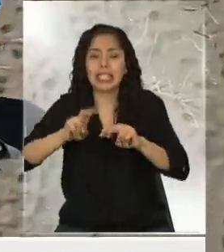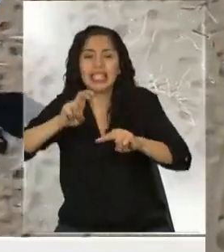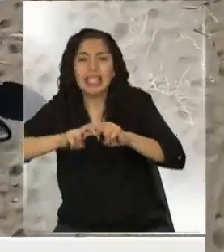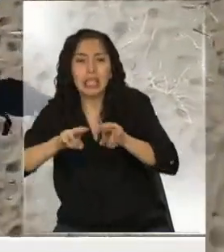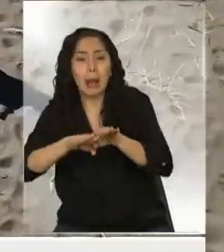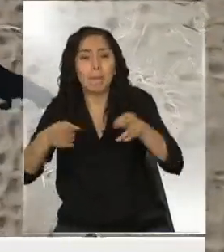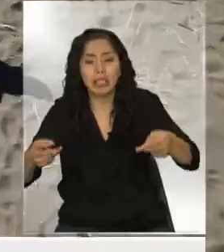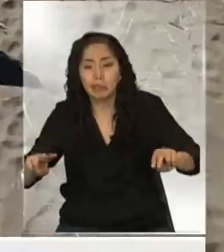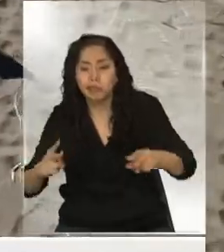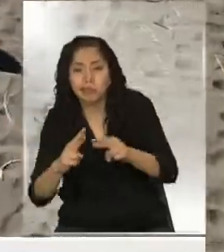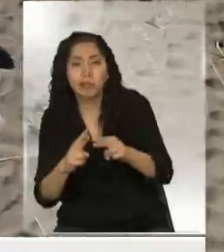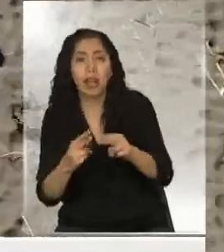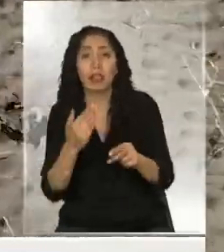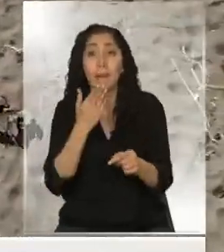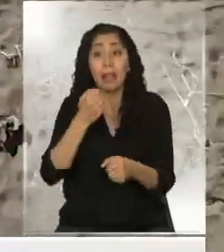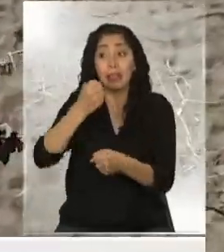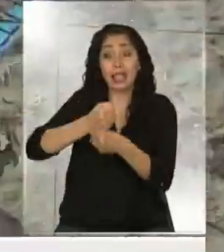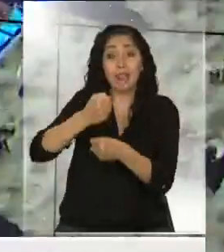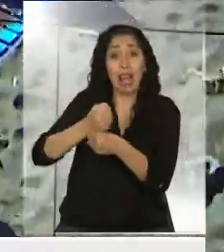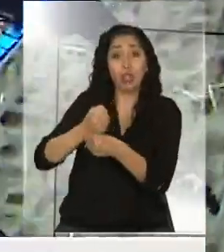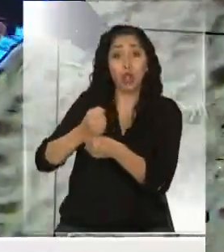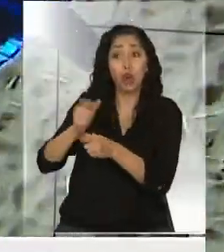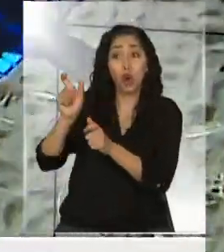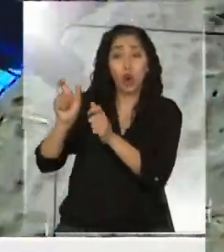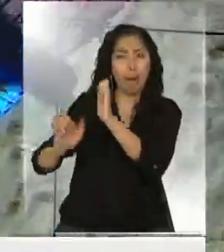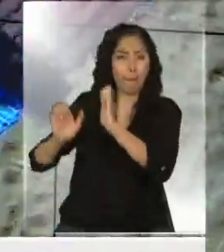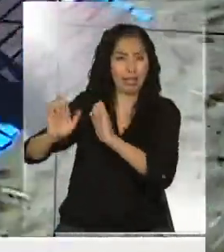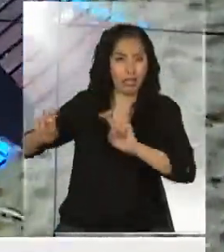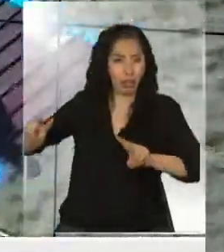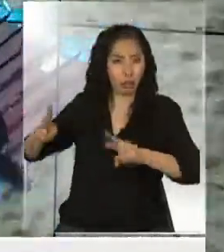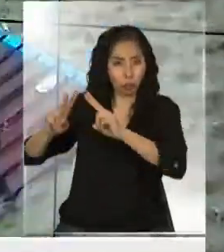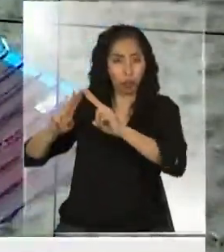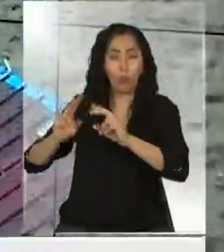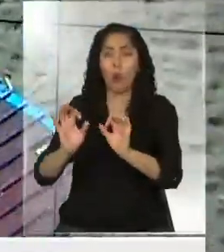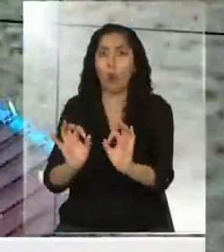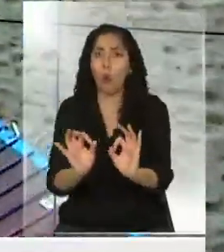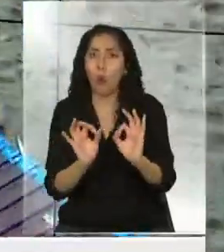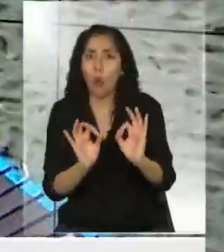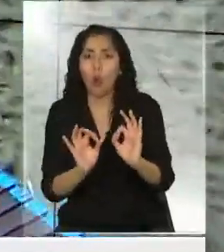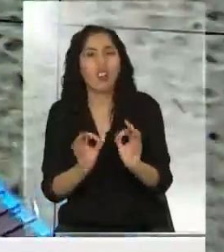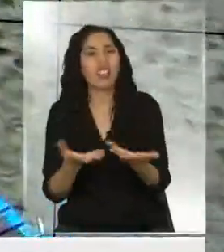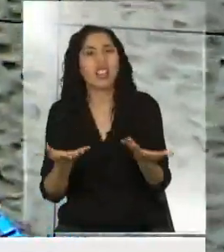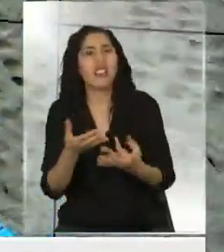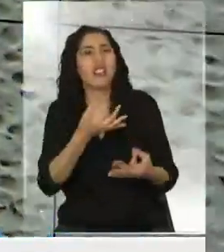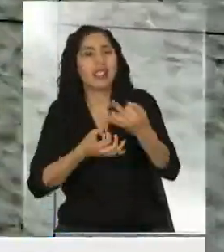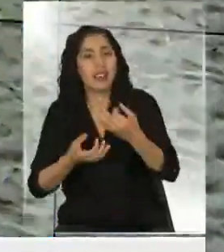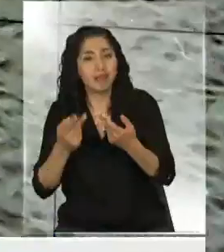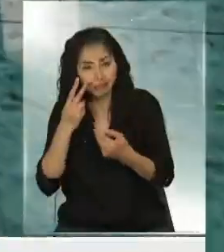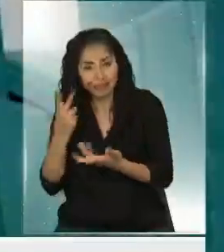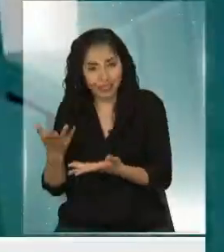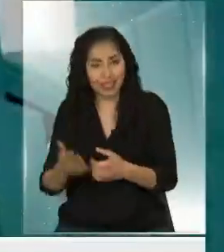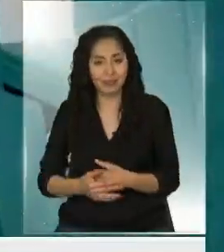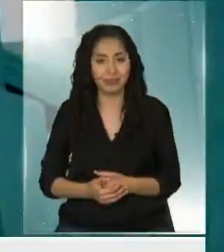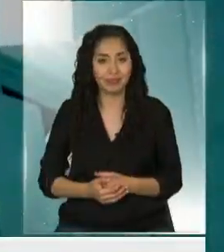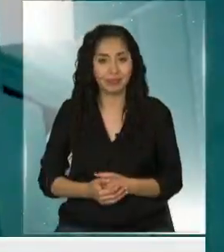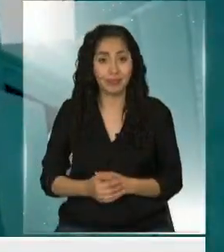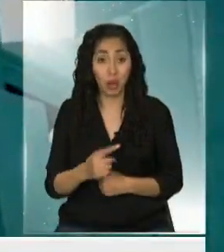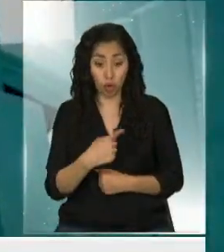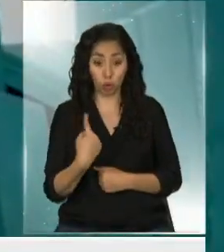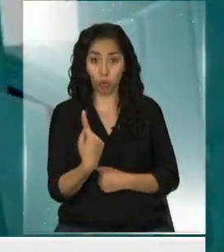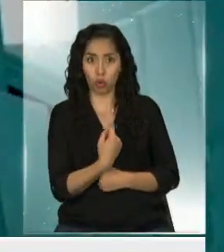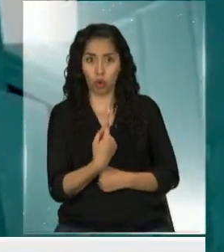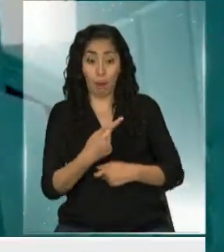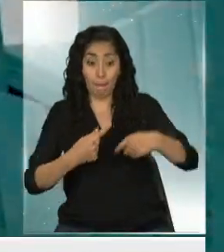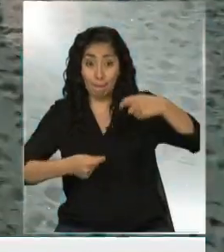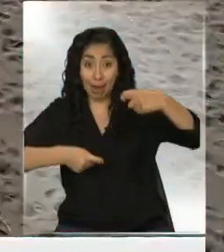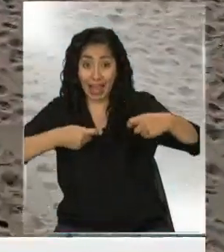mesas. Están trabajando con inmobiliarias. Están haciendo algo realmente impresionante. ¿Qué nos dijeron ellos? Escuchen. Nos dedicamos a transformar